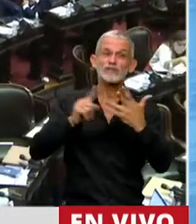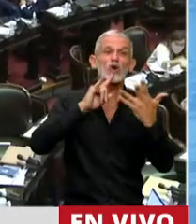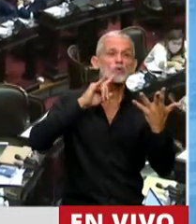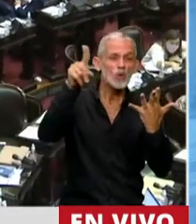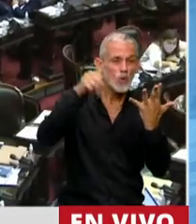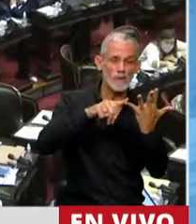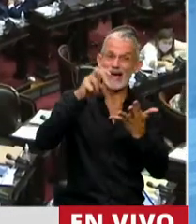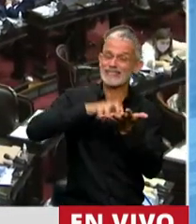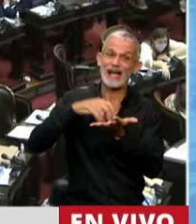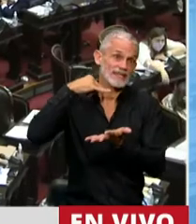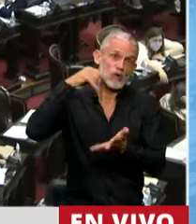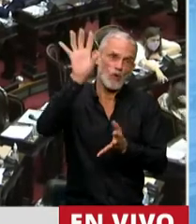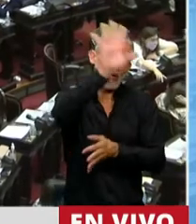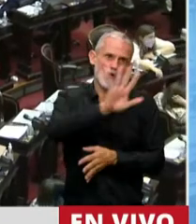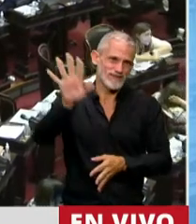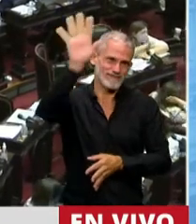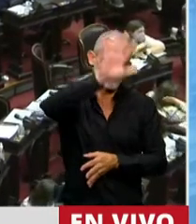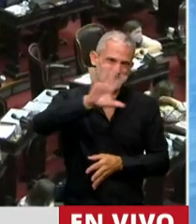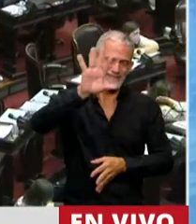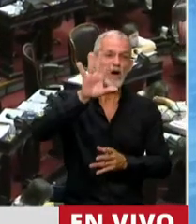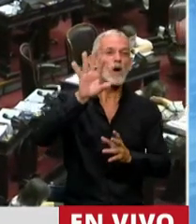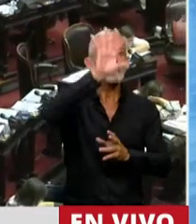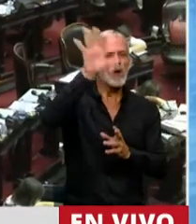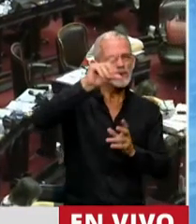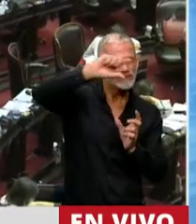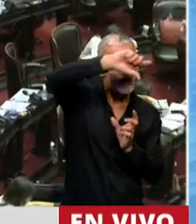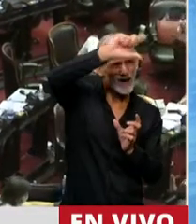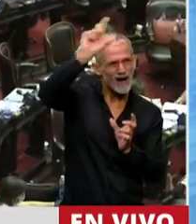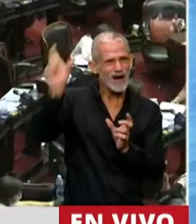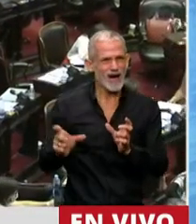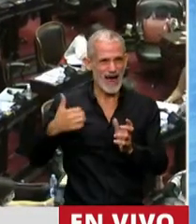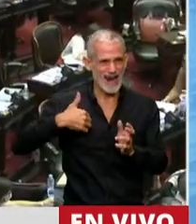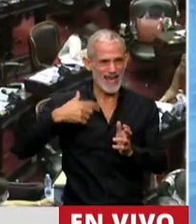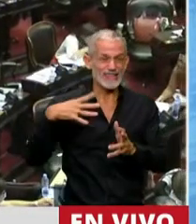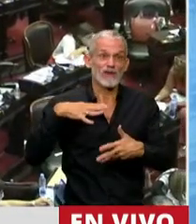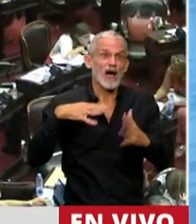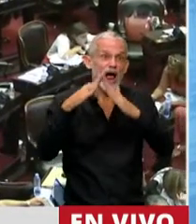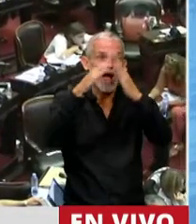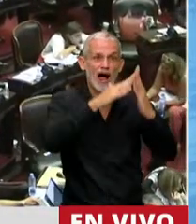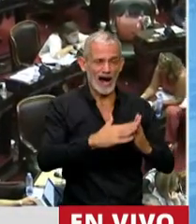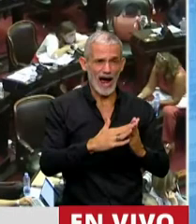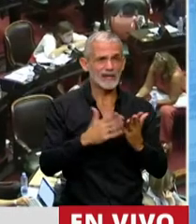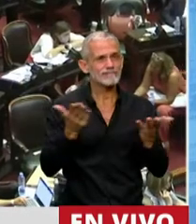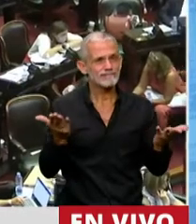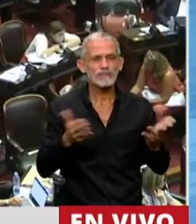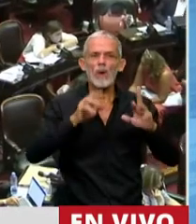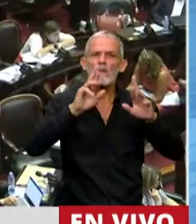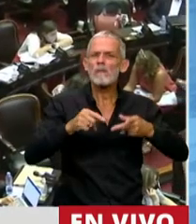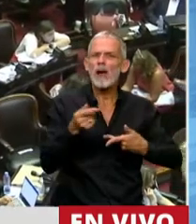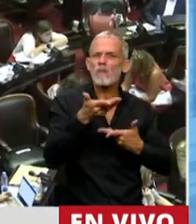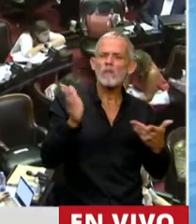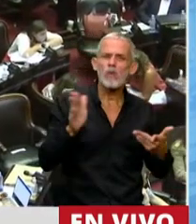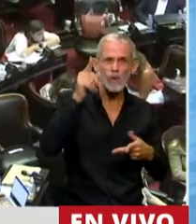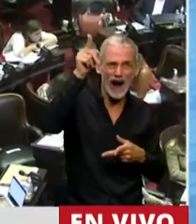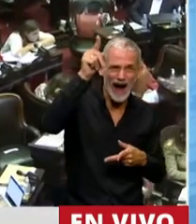Tucumán, Salta y Jujuy. Todas las provincias del arco norte del país. Y sin embargo hay políticas públicas